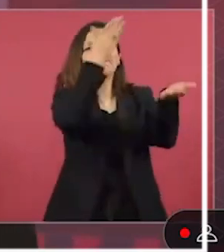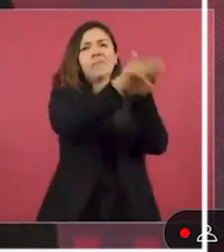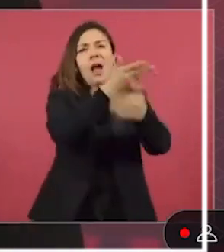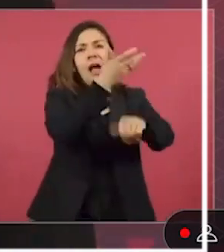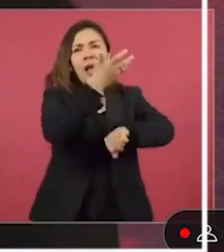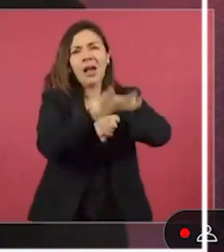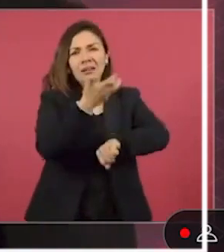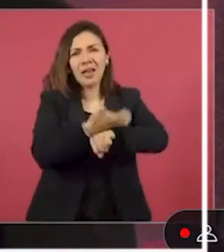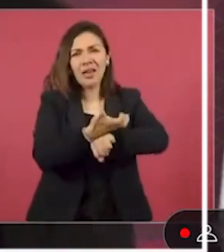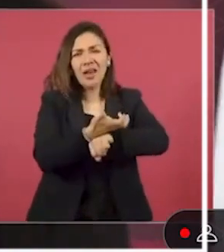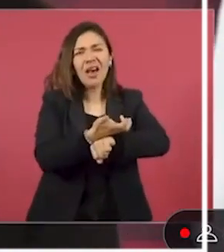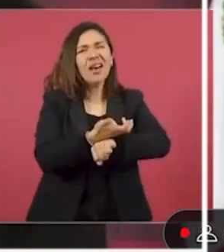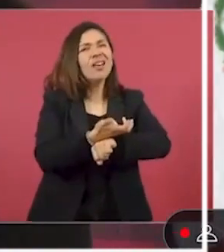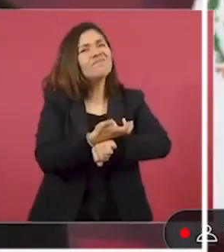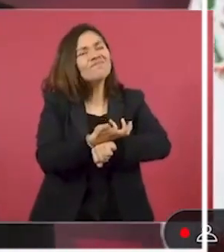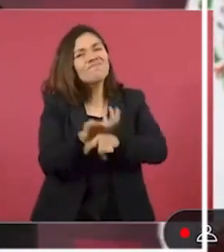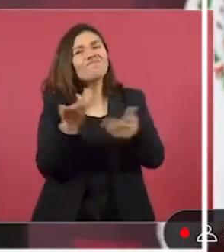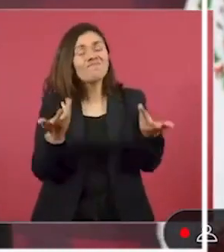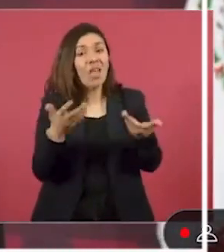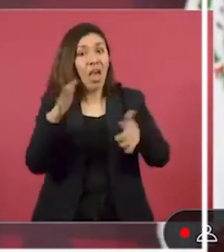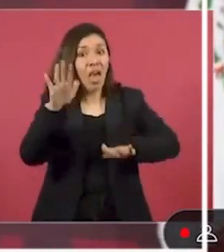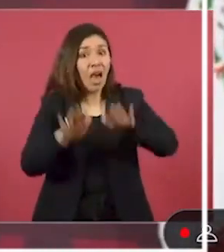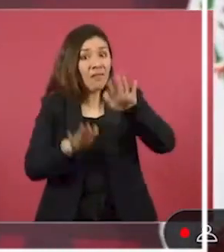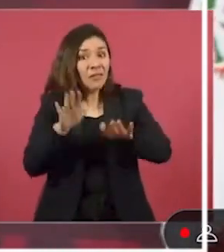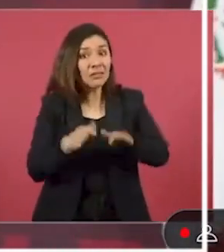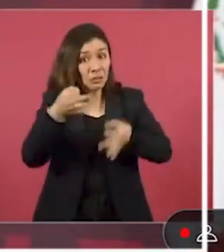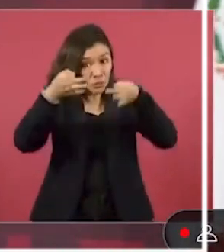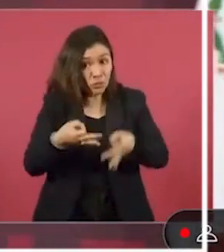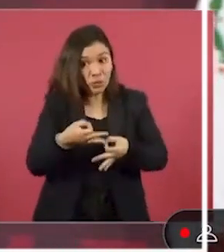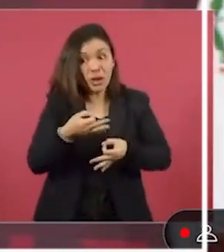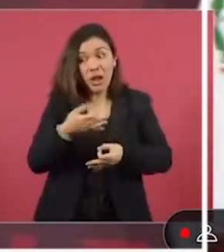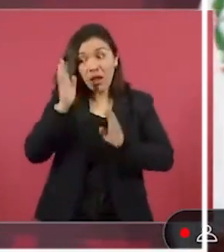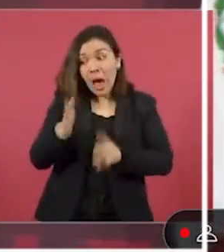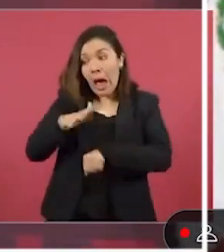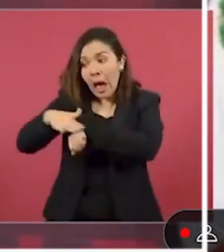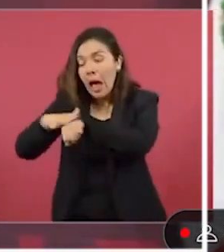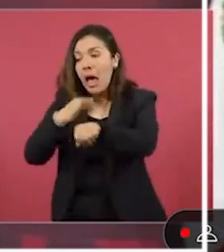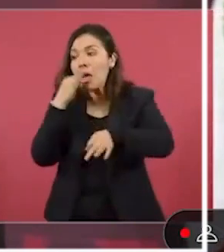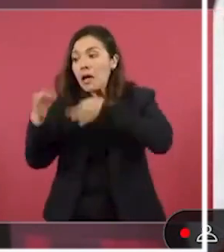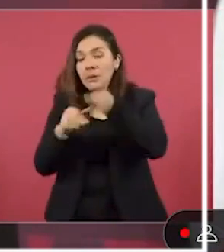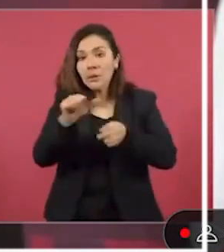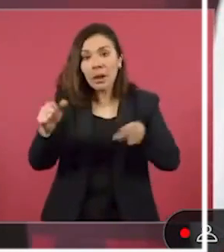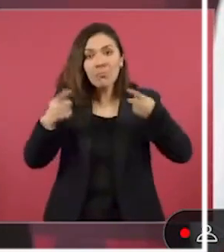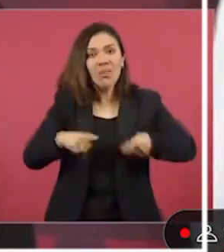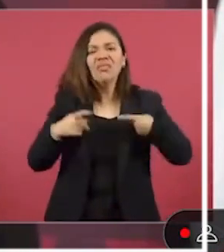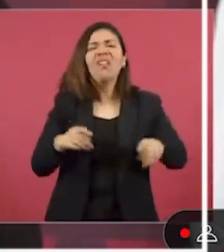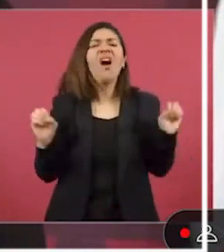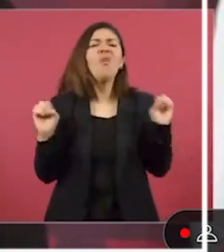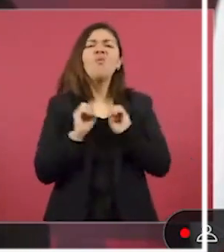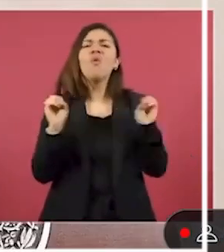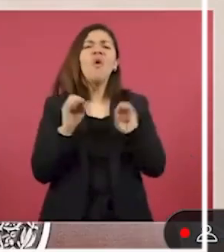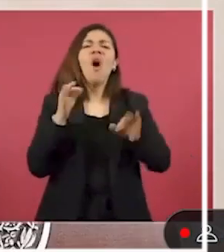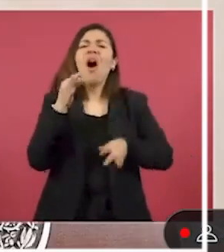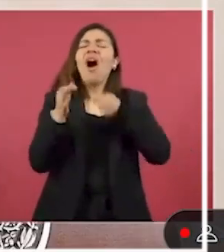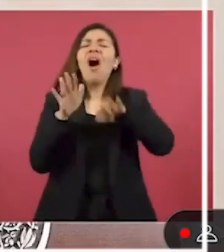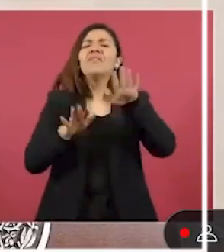muchas veces pues no informando adecuadamente a la gente y